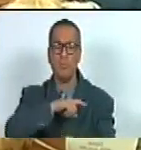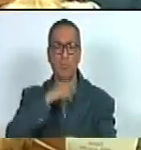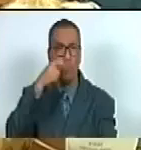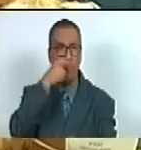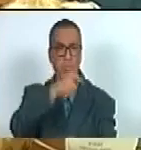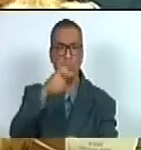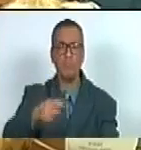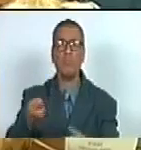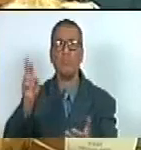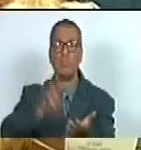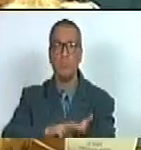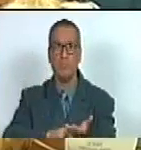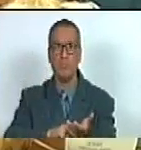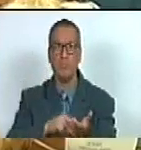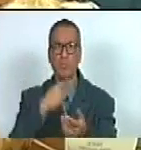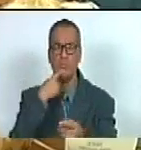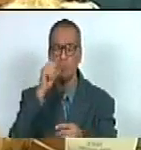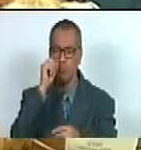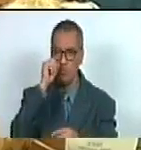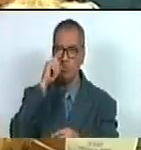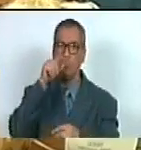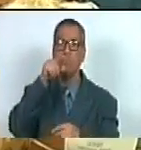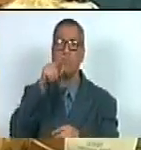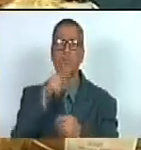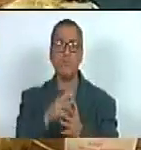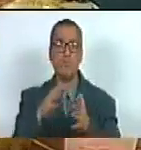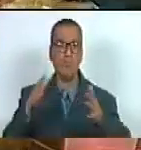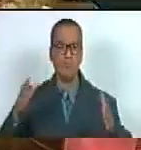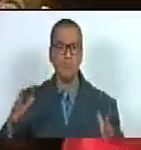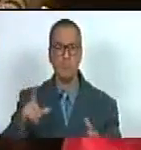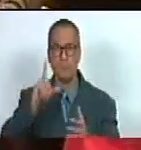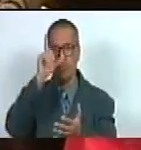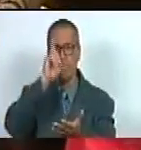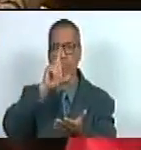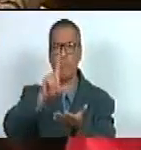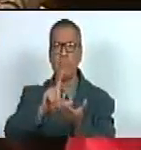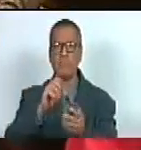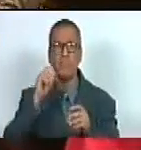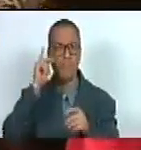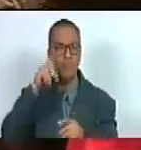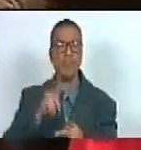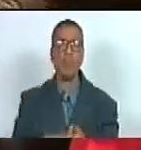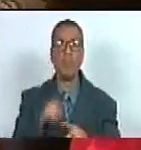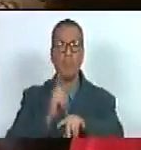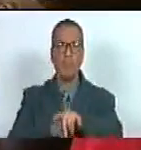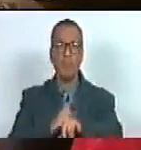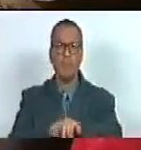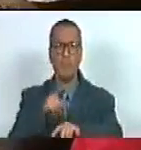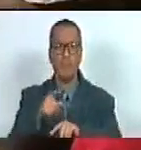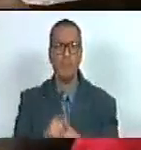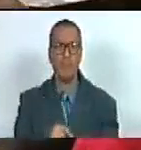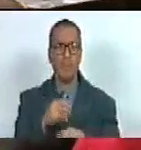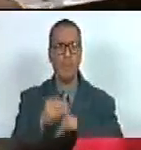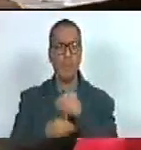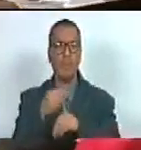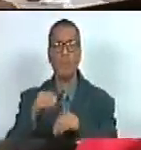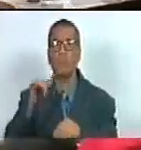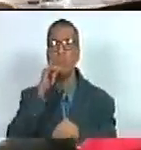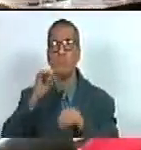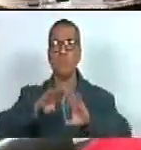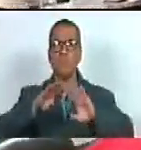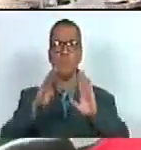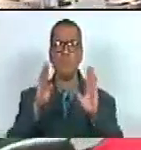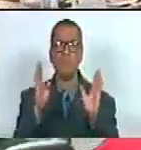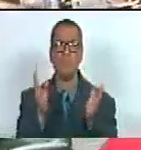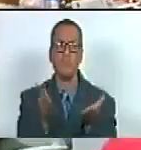nuevamente nos sorprendía con grandes lecciones y es que esta hora era una noticia mundial